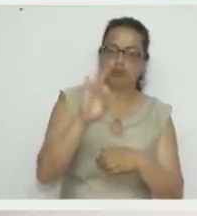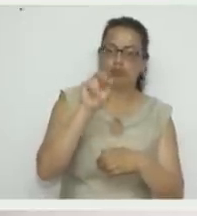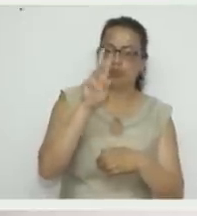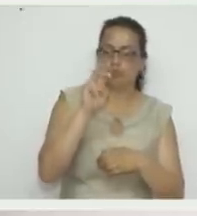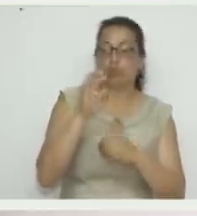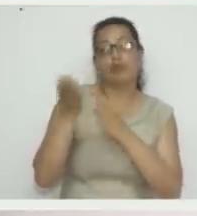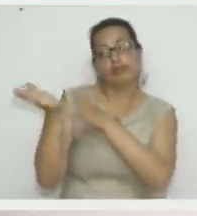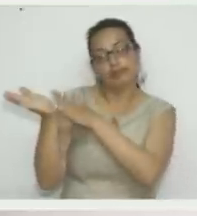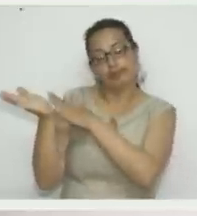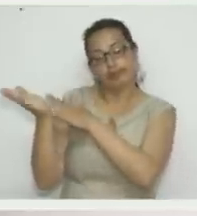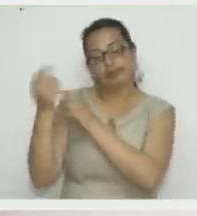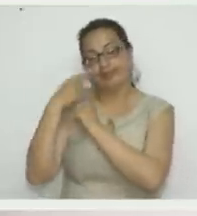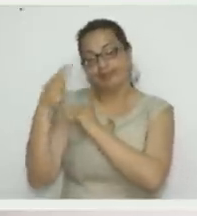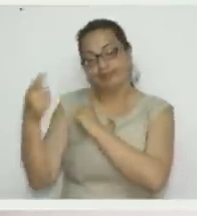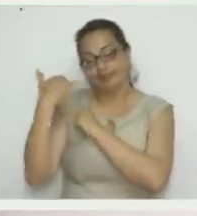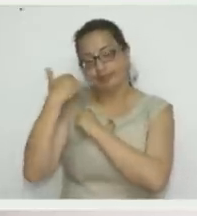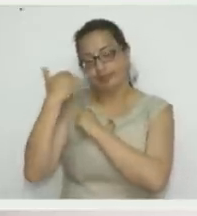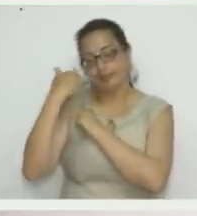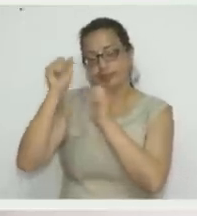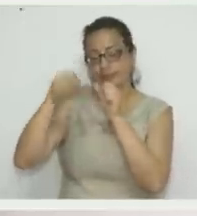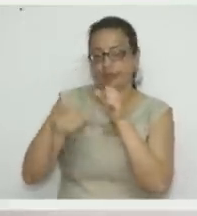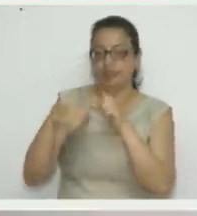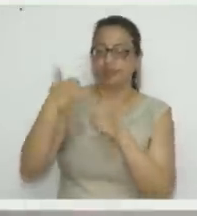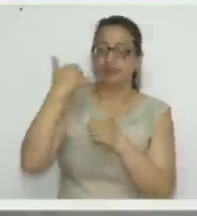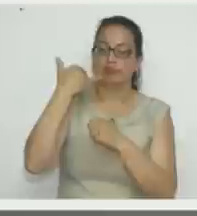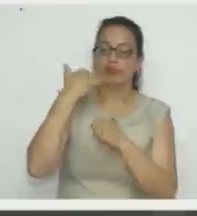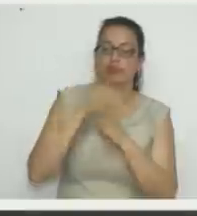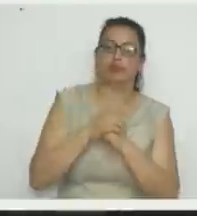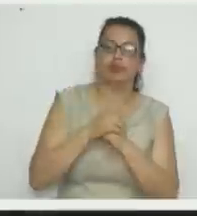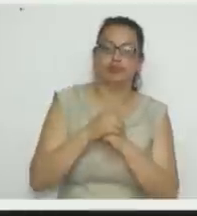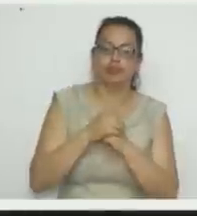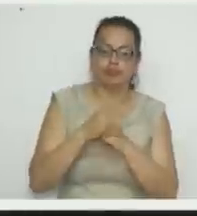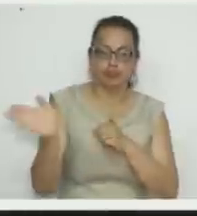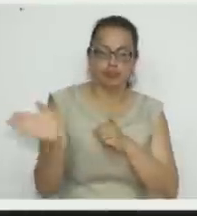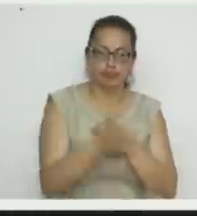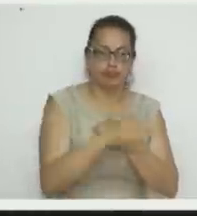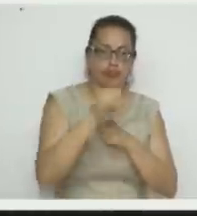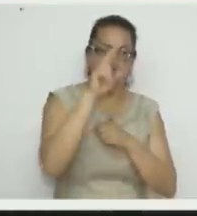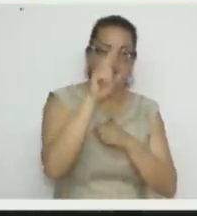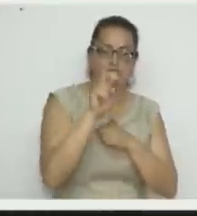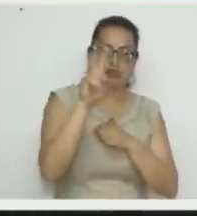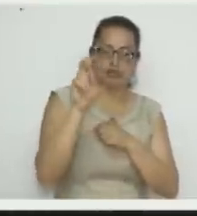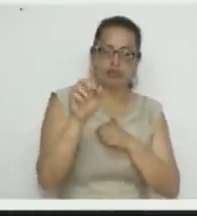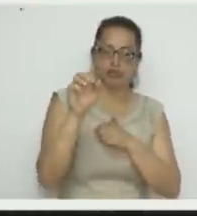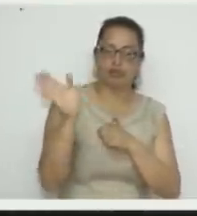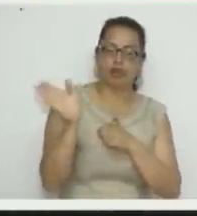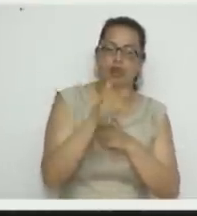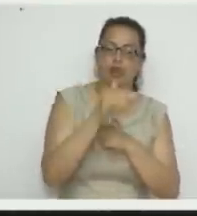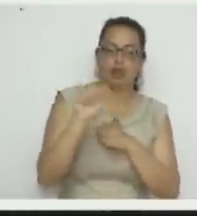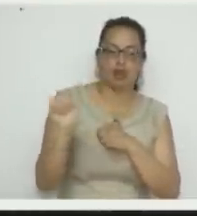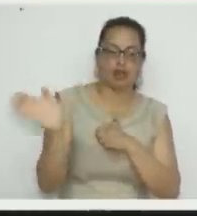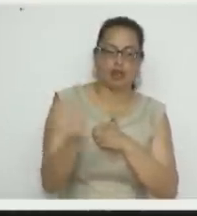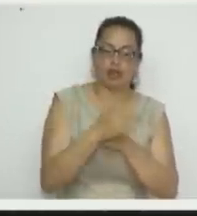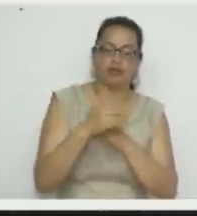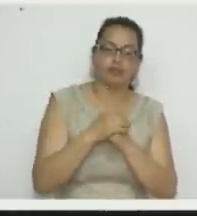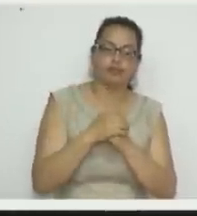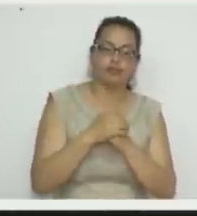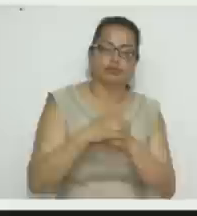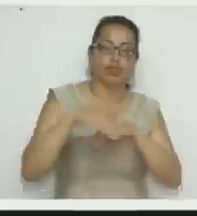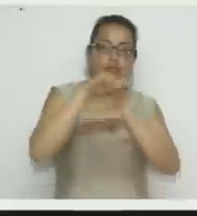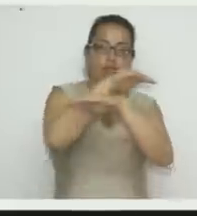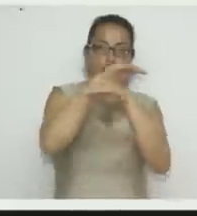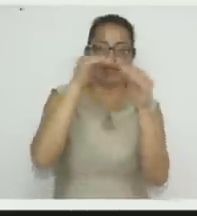ubicada en la carrera 77A, número 69A64, segundo